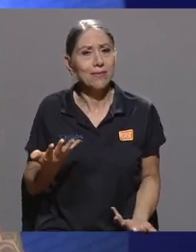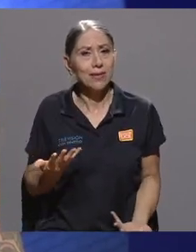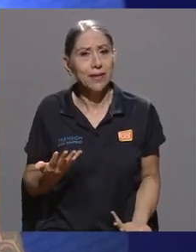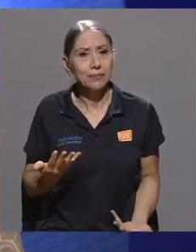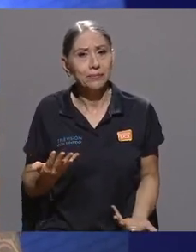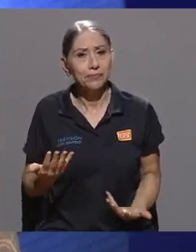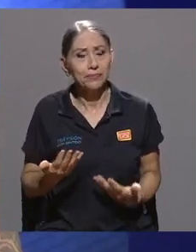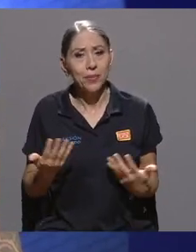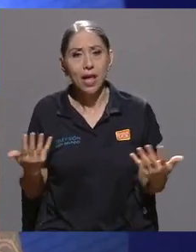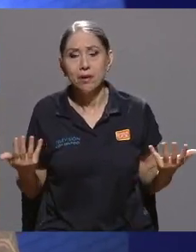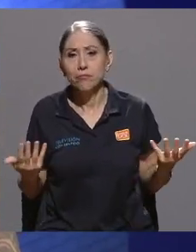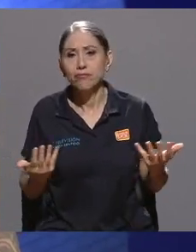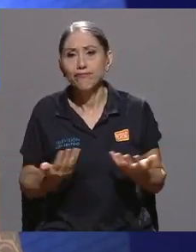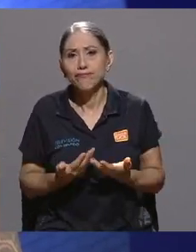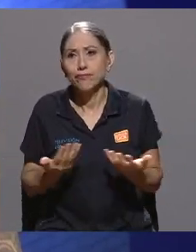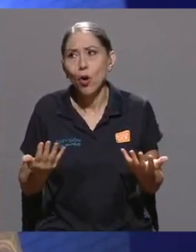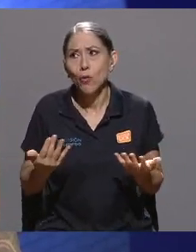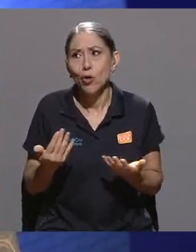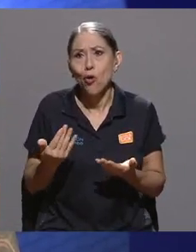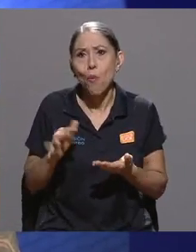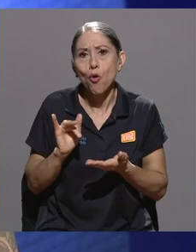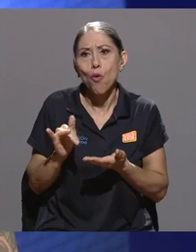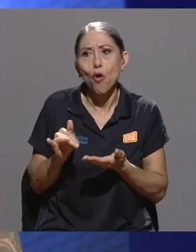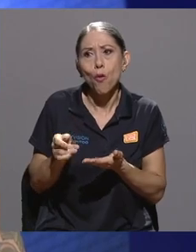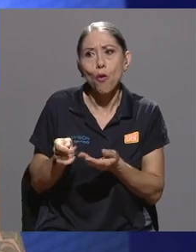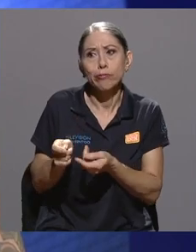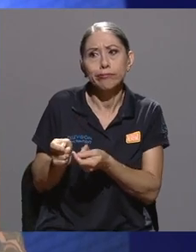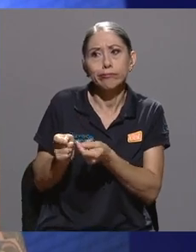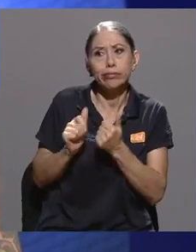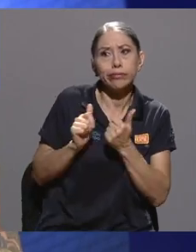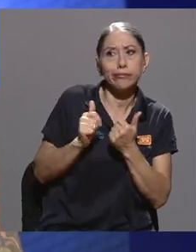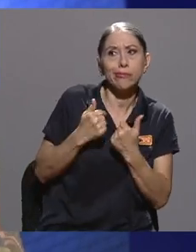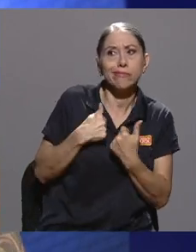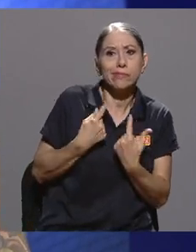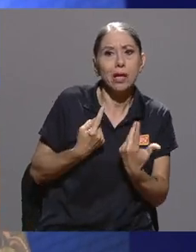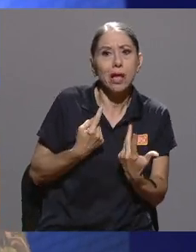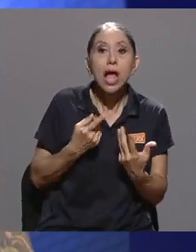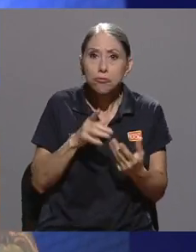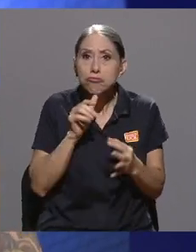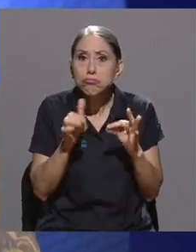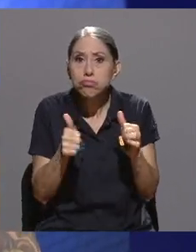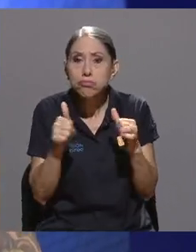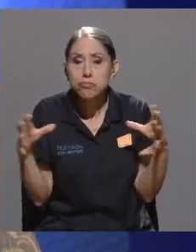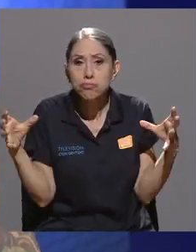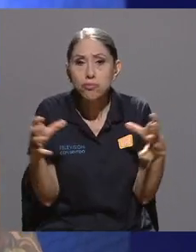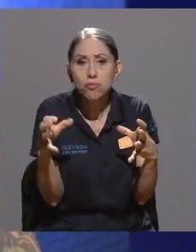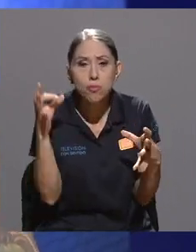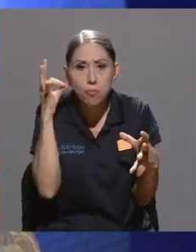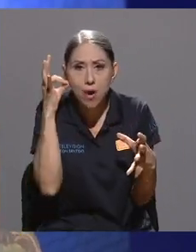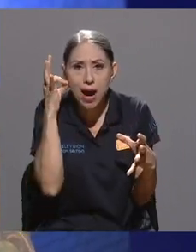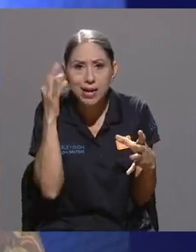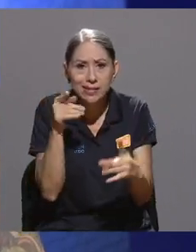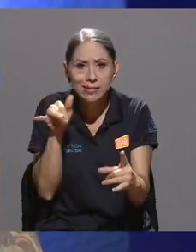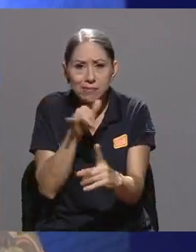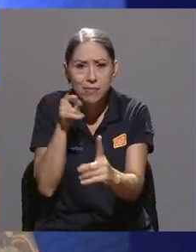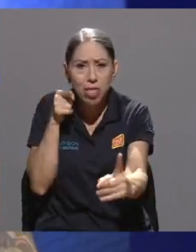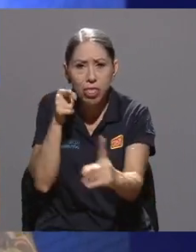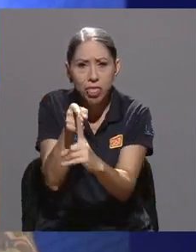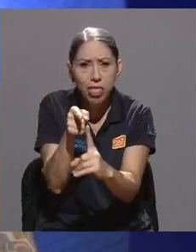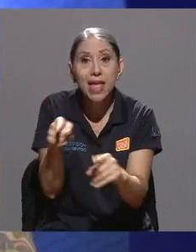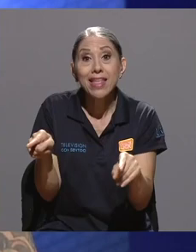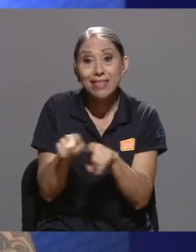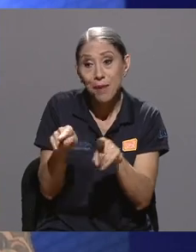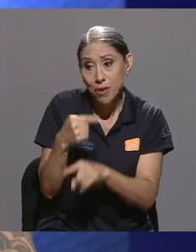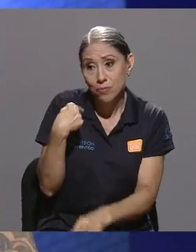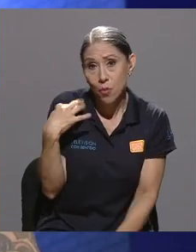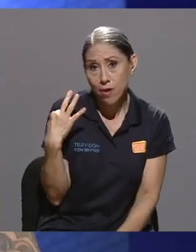excluido también. Y está bueno tener un grupo de mujeres que saben que va por lo mismo. Yo fui invitada